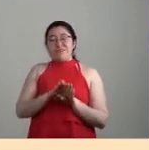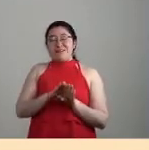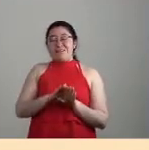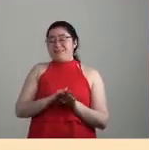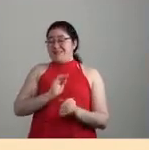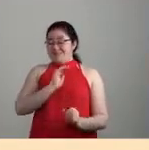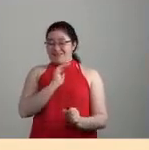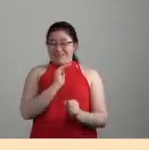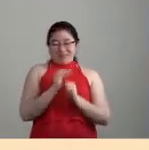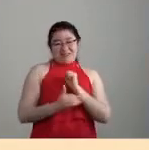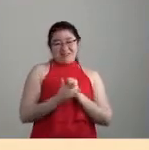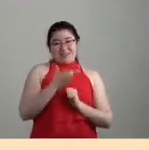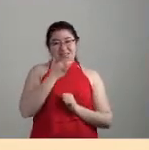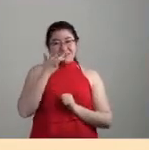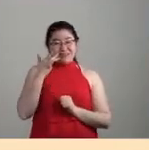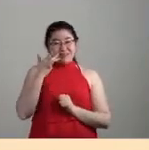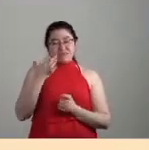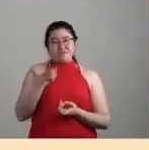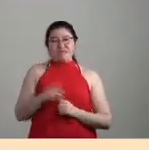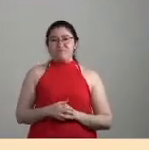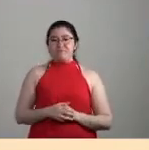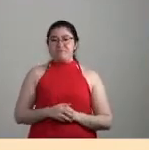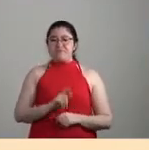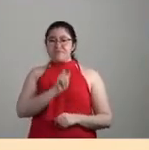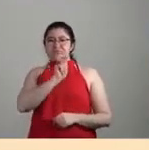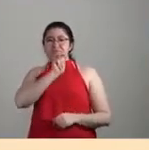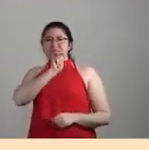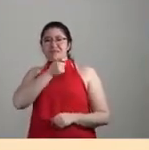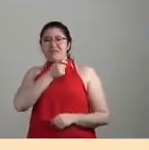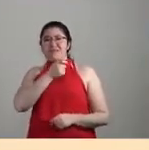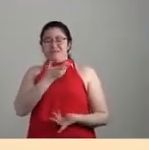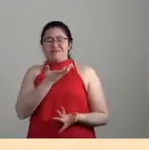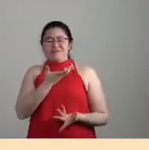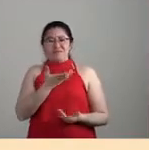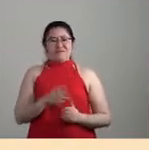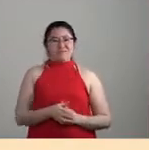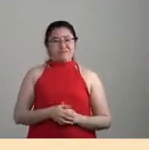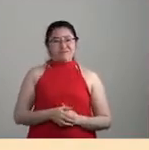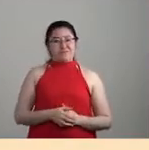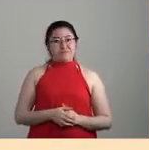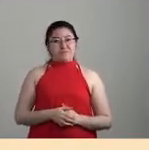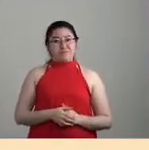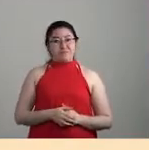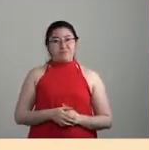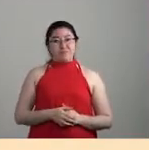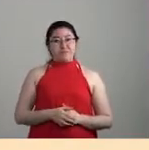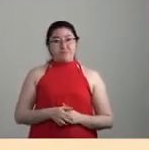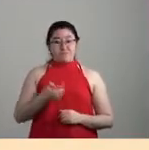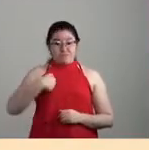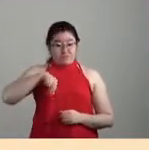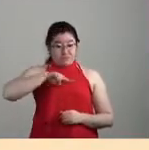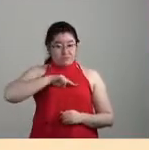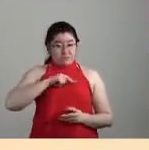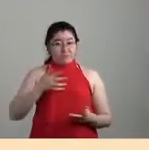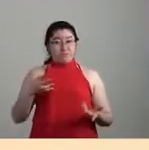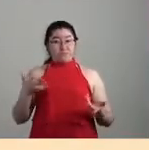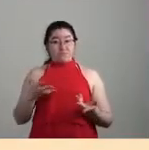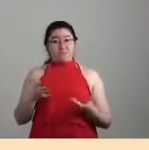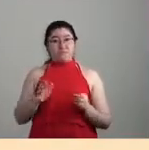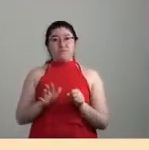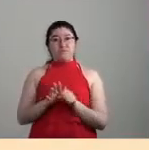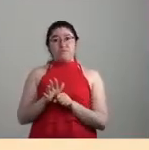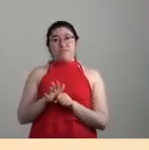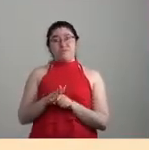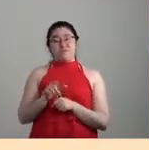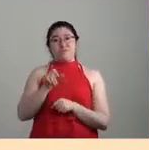¿no?, de una crisis epocal. ¿A qué se refiere Moore con esto? Pues, se refiere básicamente a que estamos, pues, asistiendo